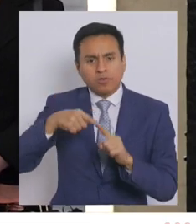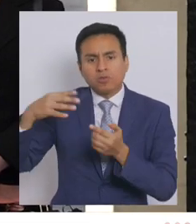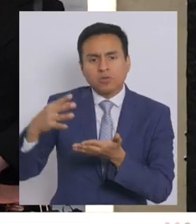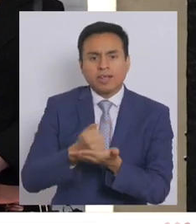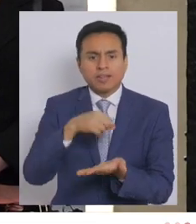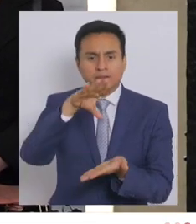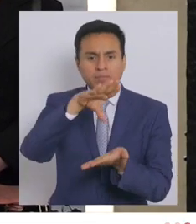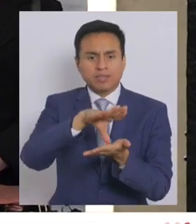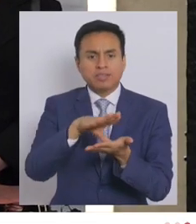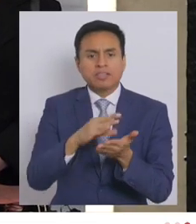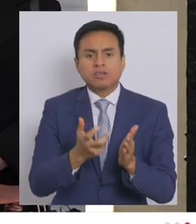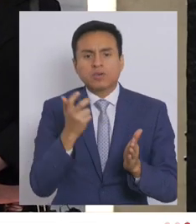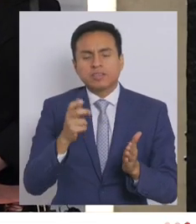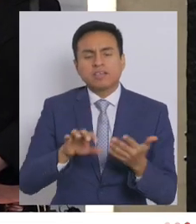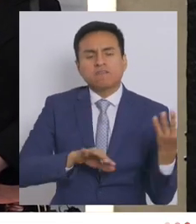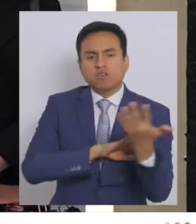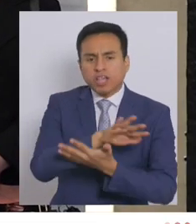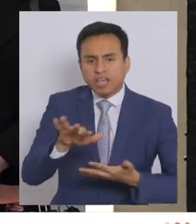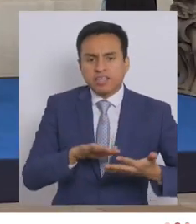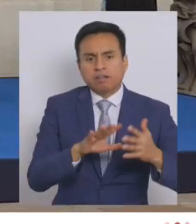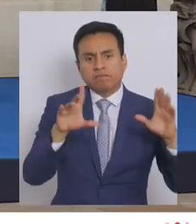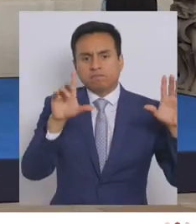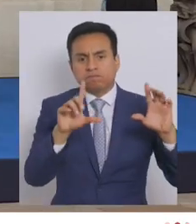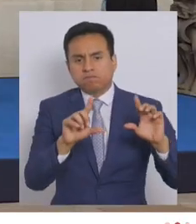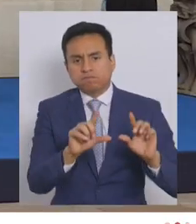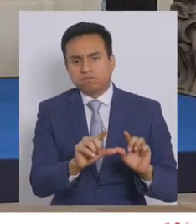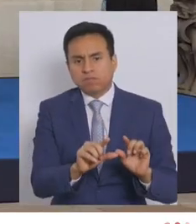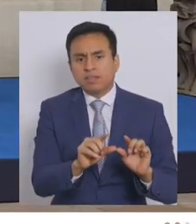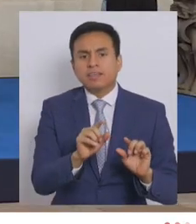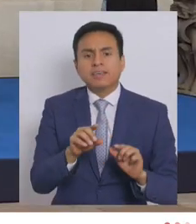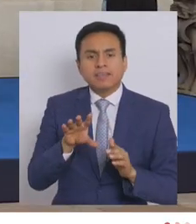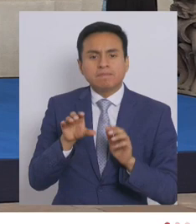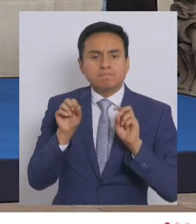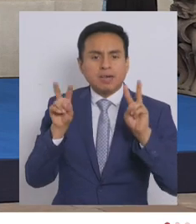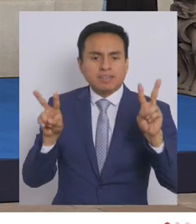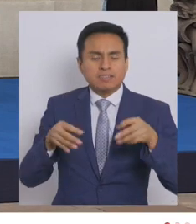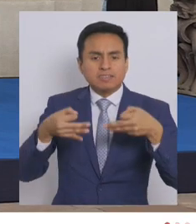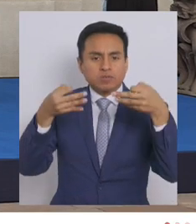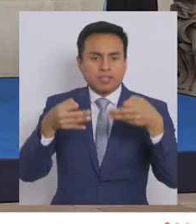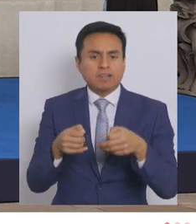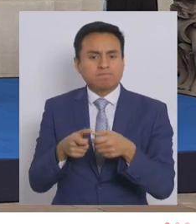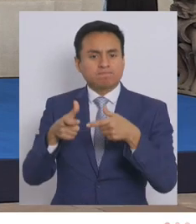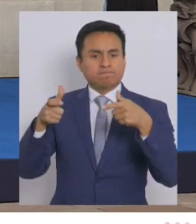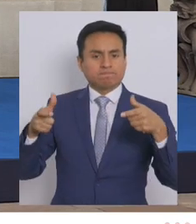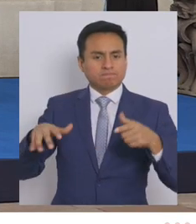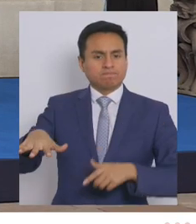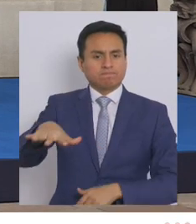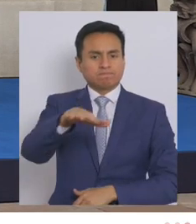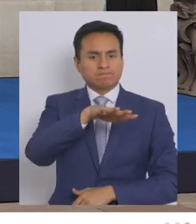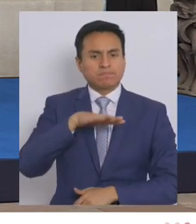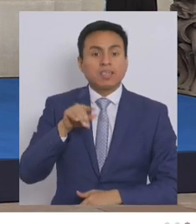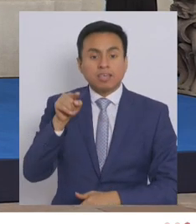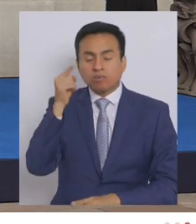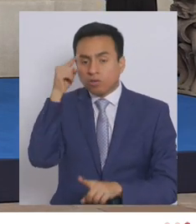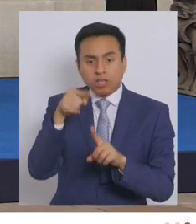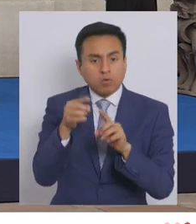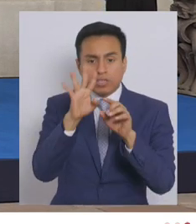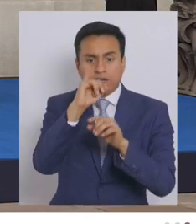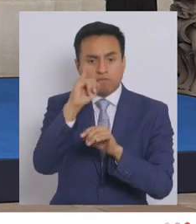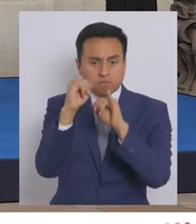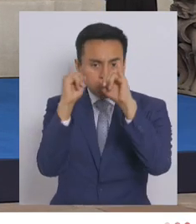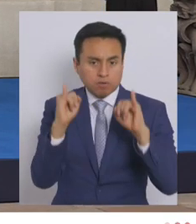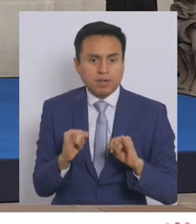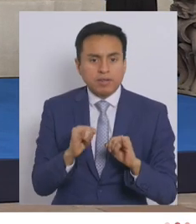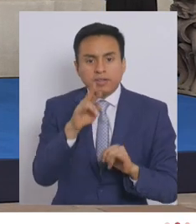nuestro país la delincuencia, la violencia, retrocedan y la paz y la seguridad avancen. Porque esa es la única forma de